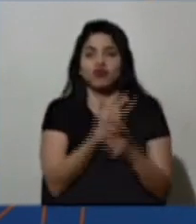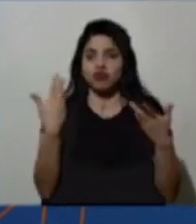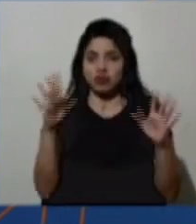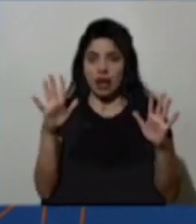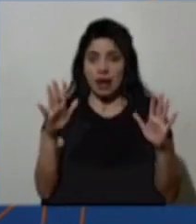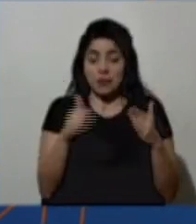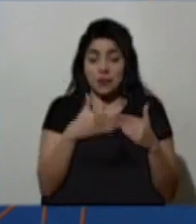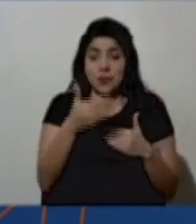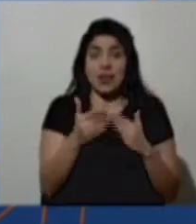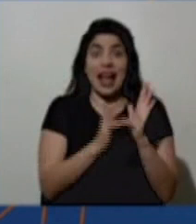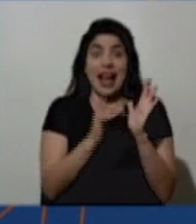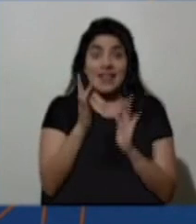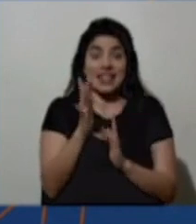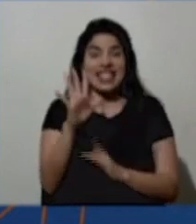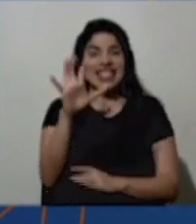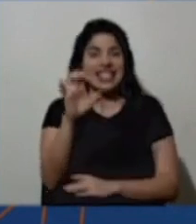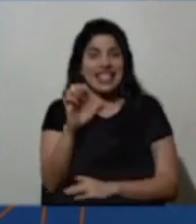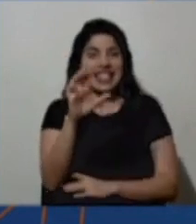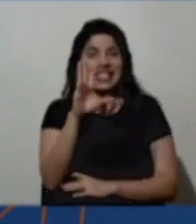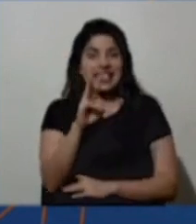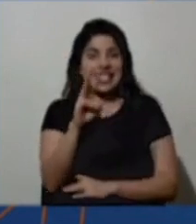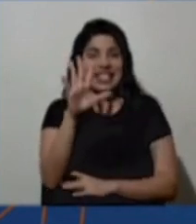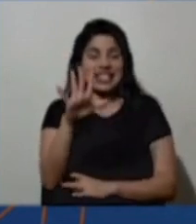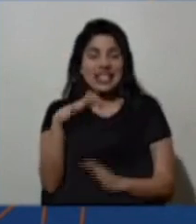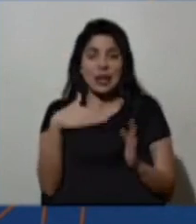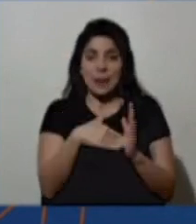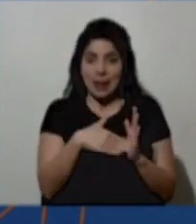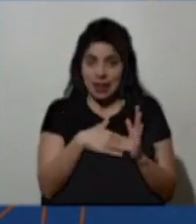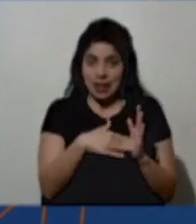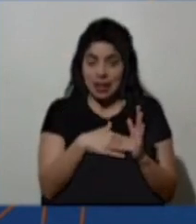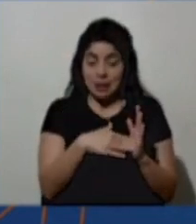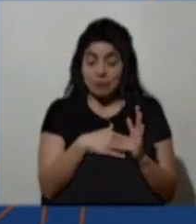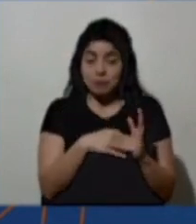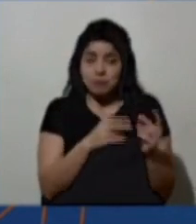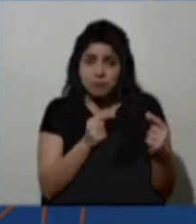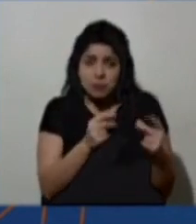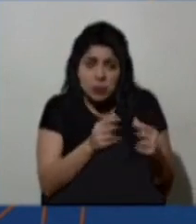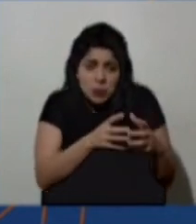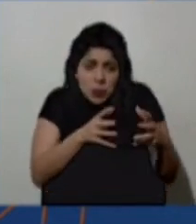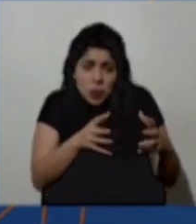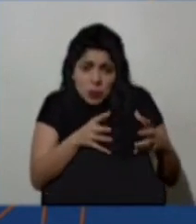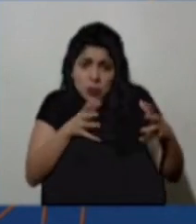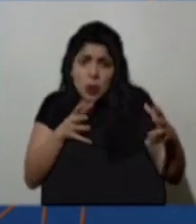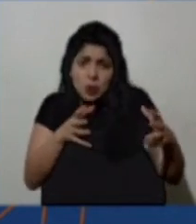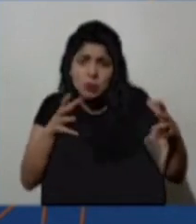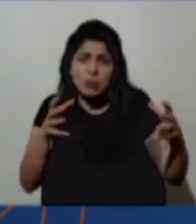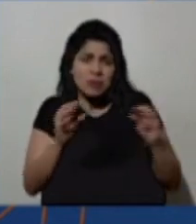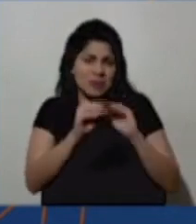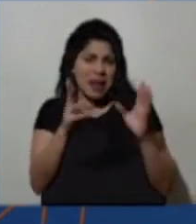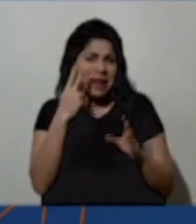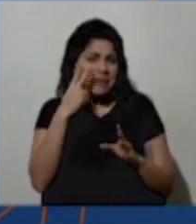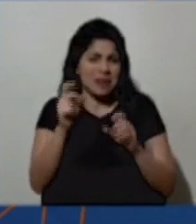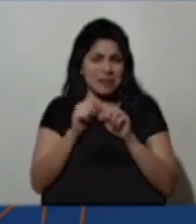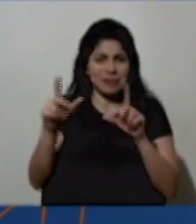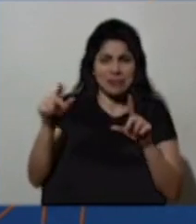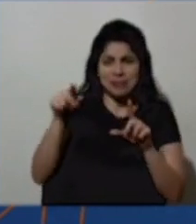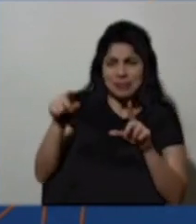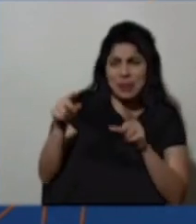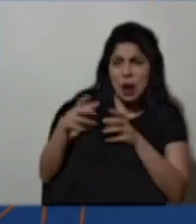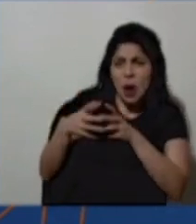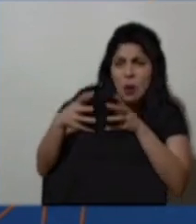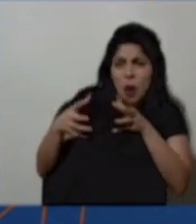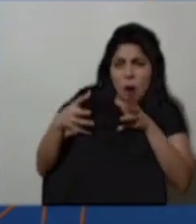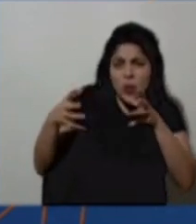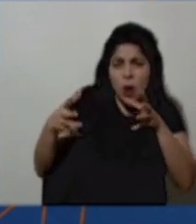Y en abril se habían puesto 565 mil. La aceleración es evidente en ese gráfico de cómo se ha